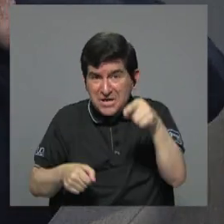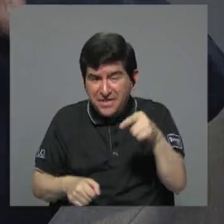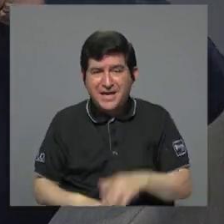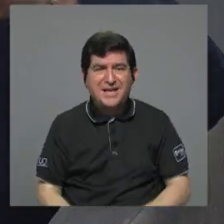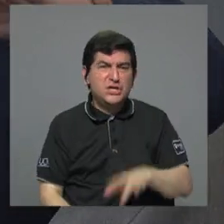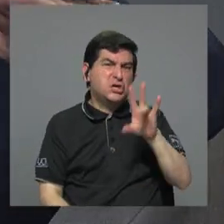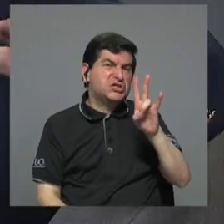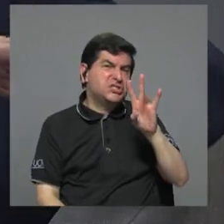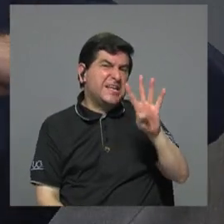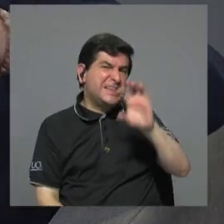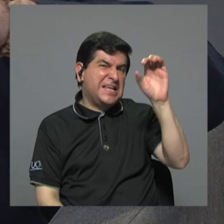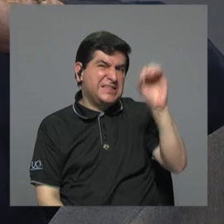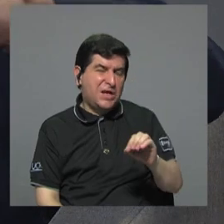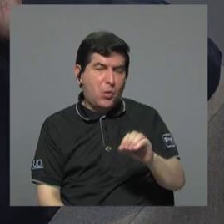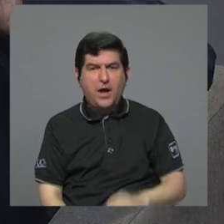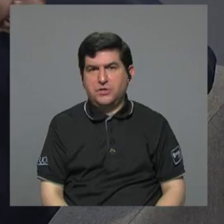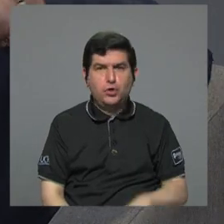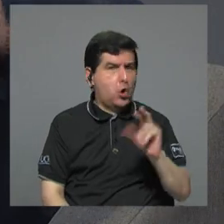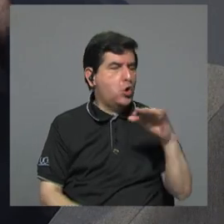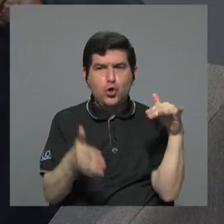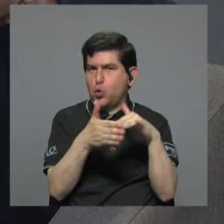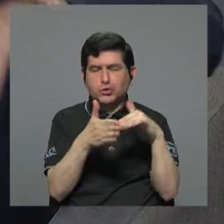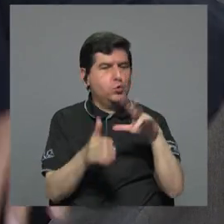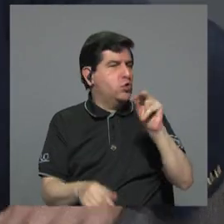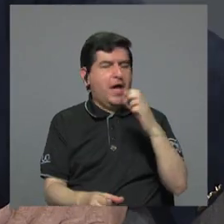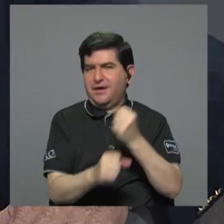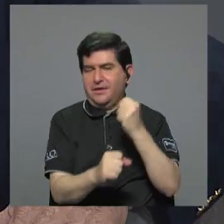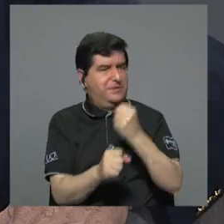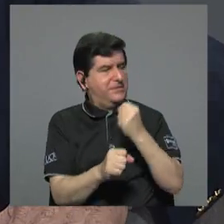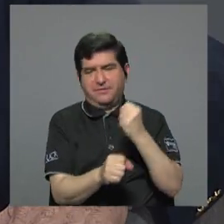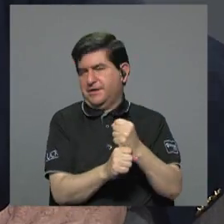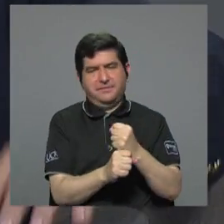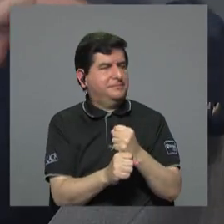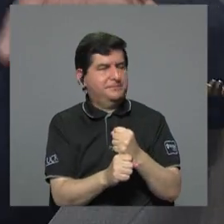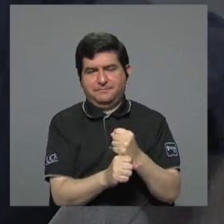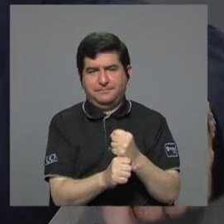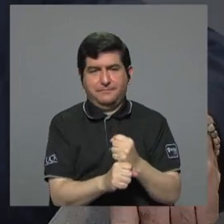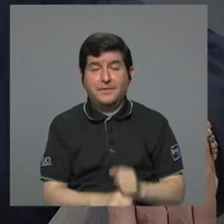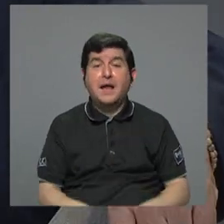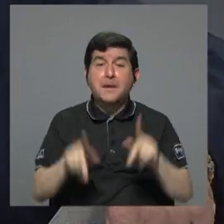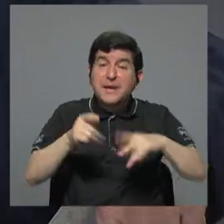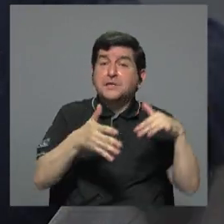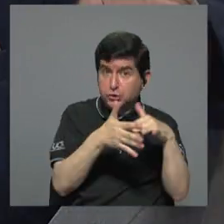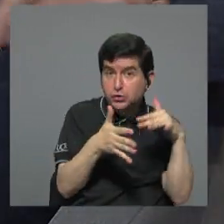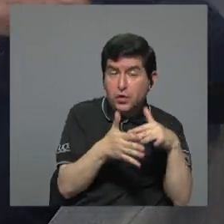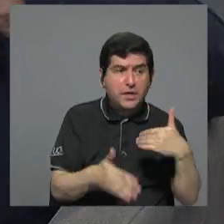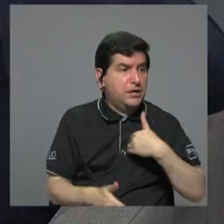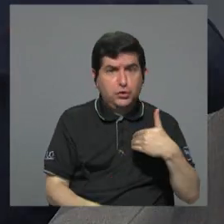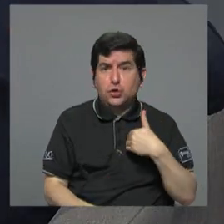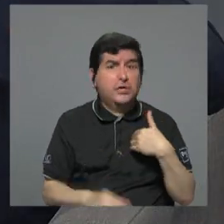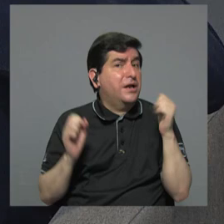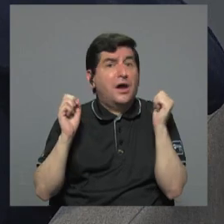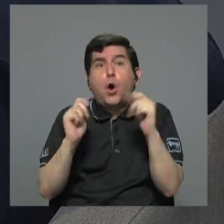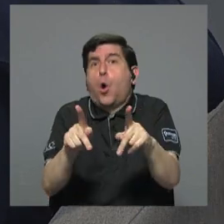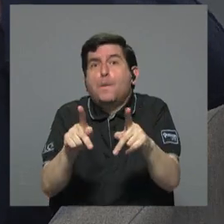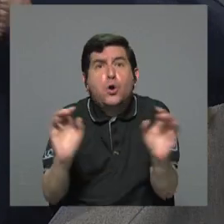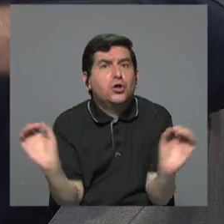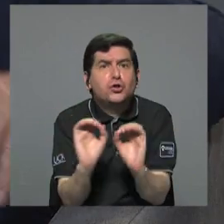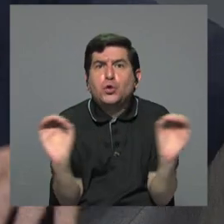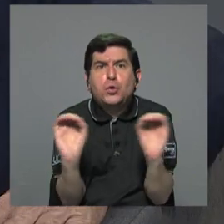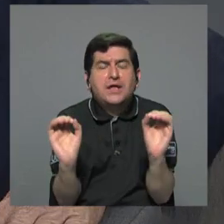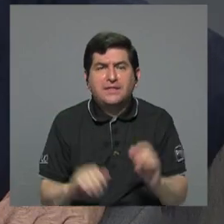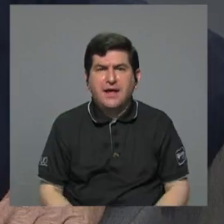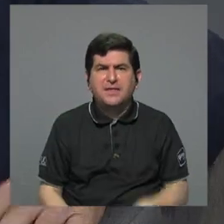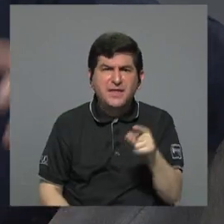74% no está ni estudiando ni trabajando y los que están estudiando no tienen ninguna posibilidad ¿cómo